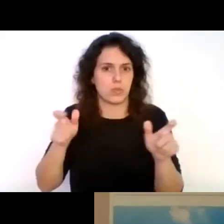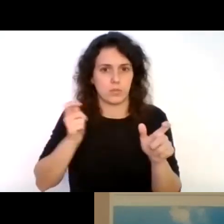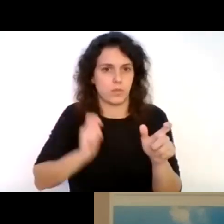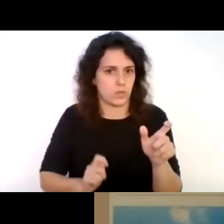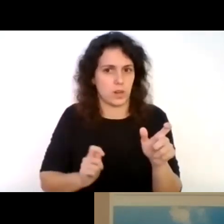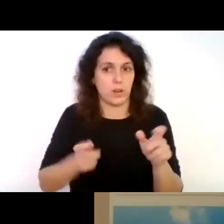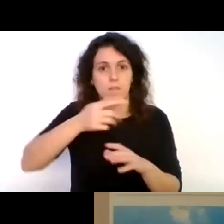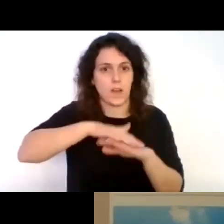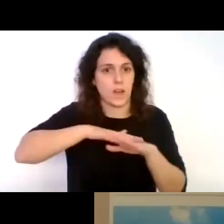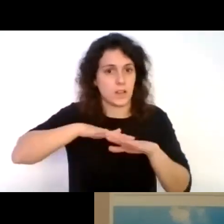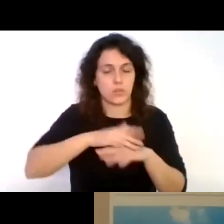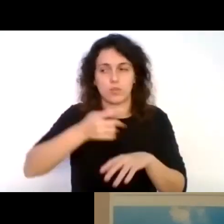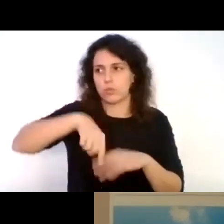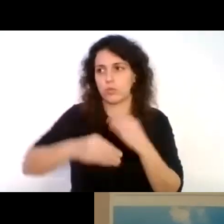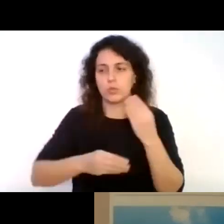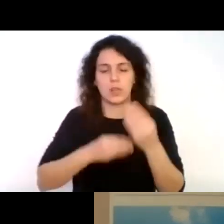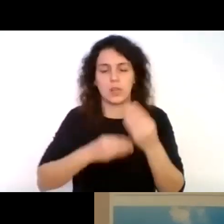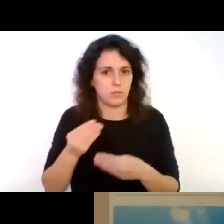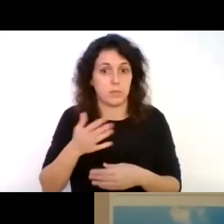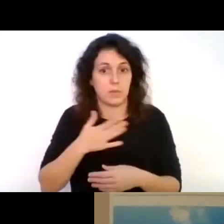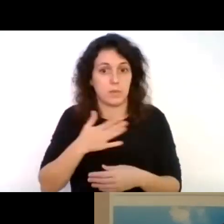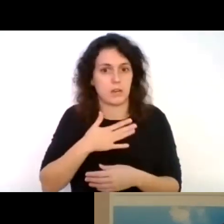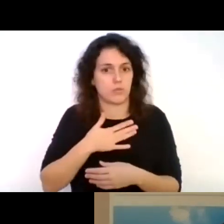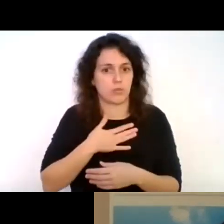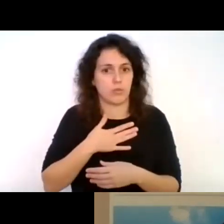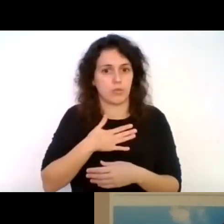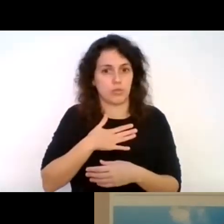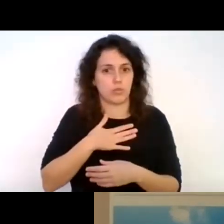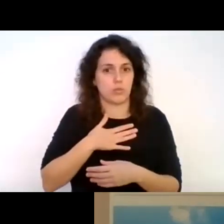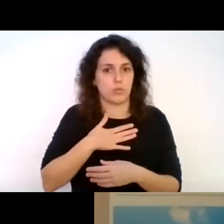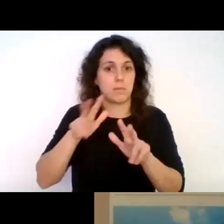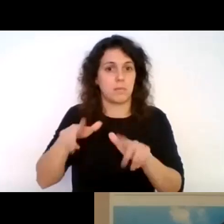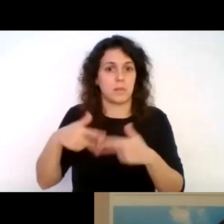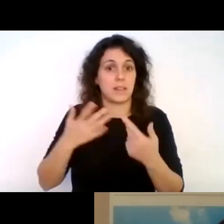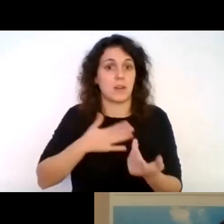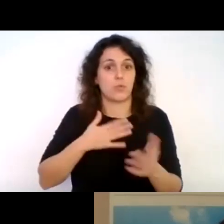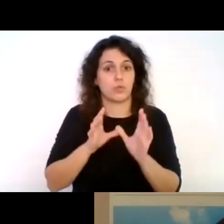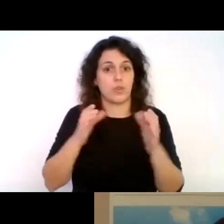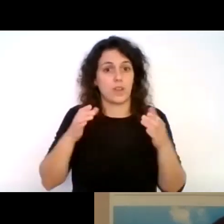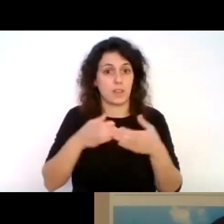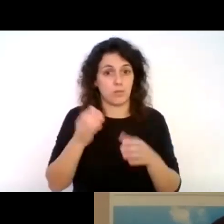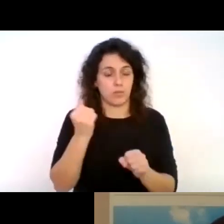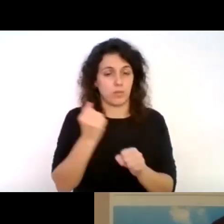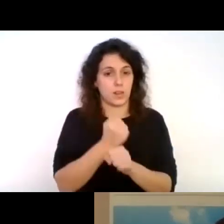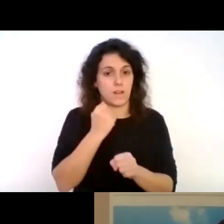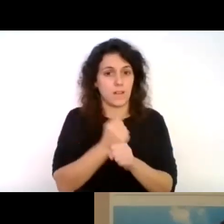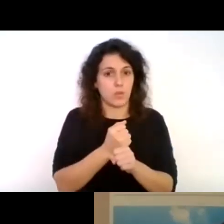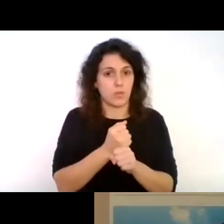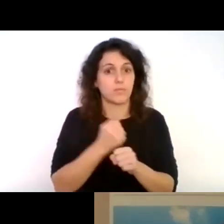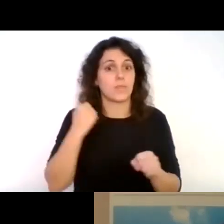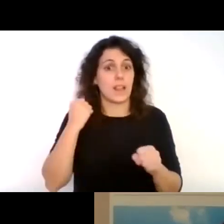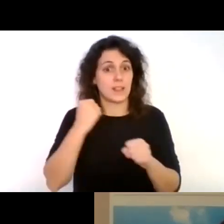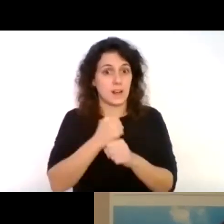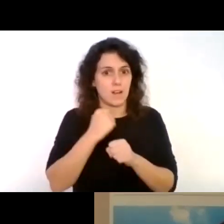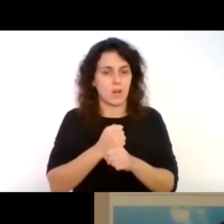lo utilizamos, o sea, es algo para nosotros que hace que nuestro equipo de trabajo trabaje mucho